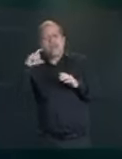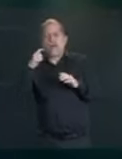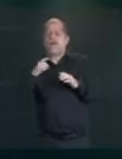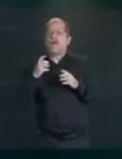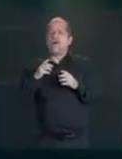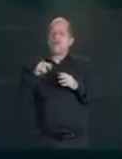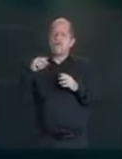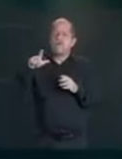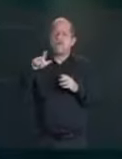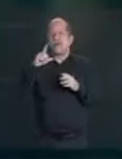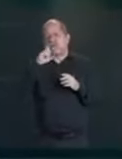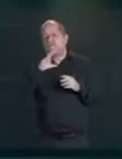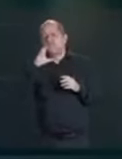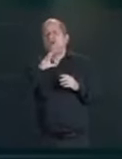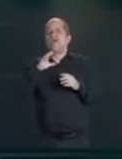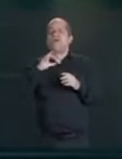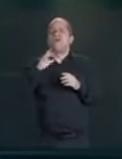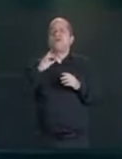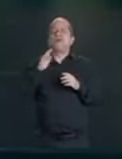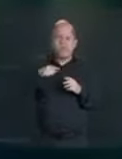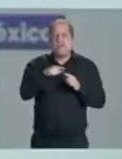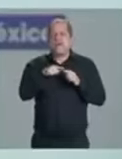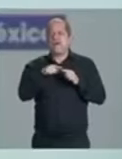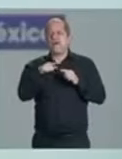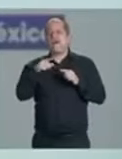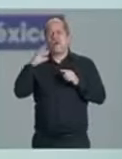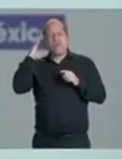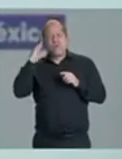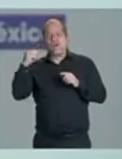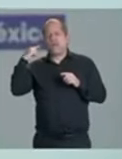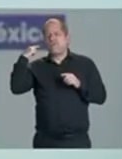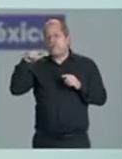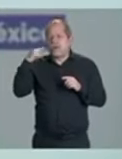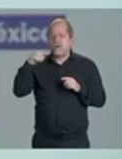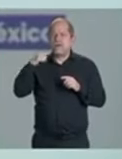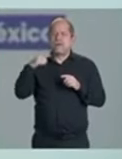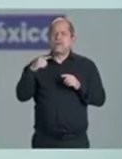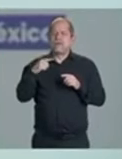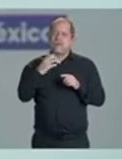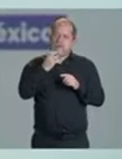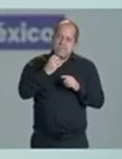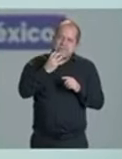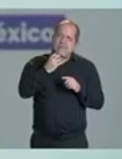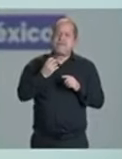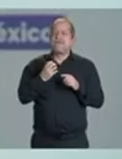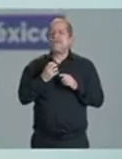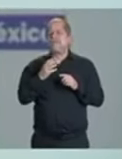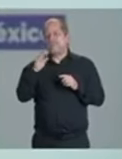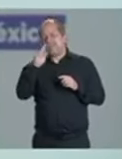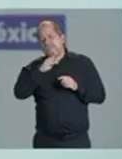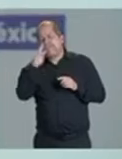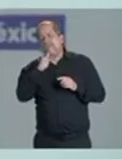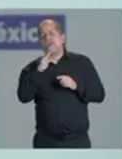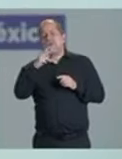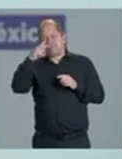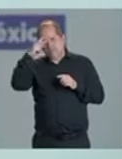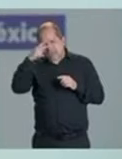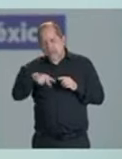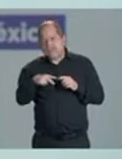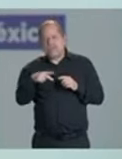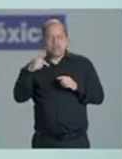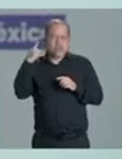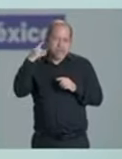México-Querétaro-Guadalajara, Manzanillo-Colima-Guadalajara, Tepic-Mazatlán-Nogales, México-San Luis Potosí-Monterrey-Nuevo-Laredo, Puebla